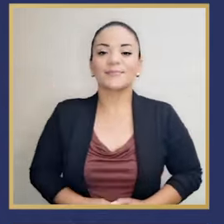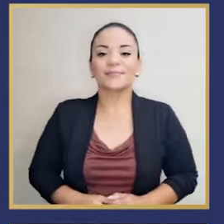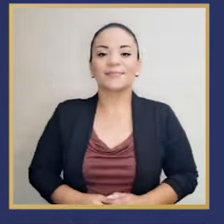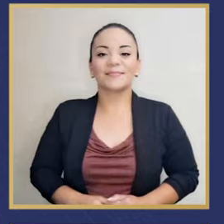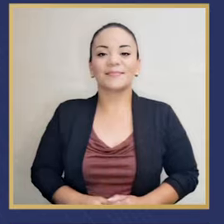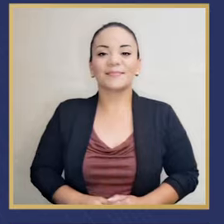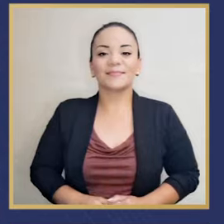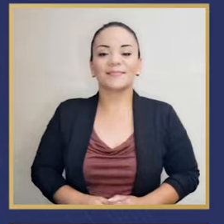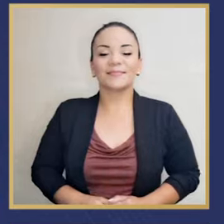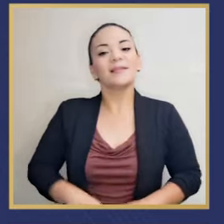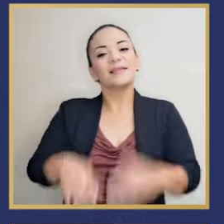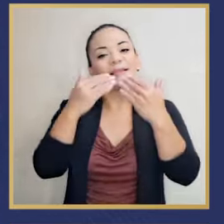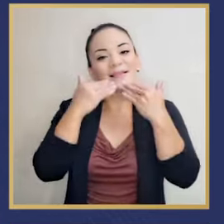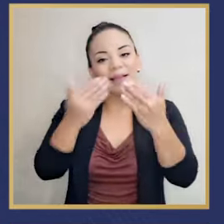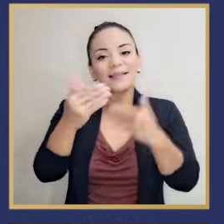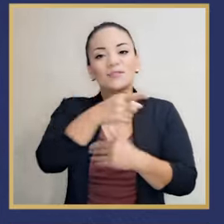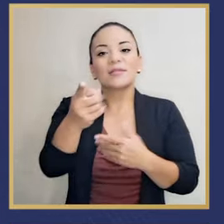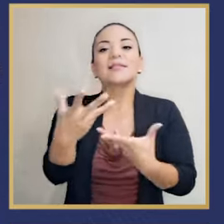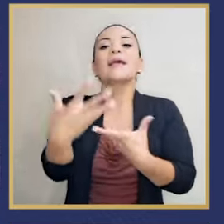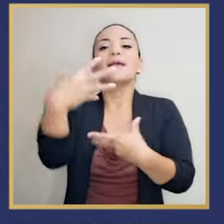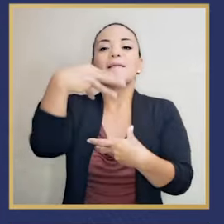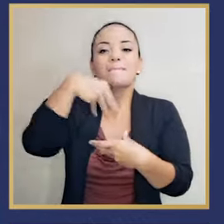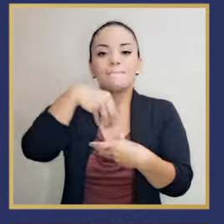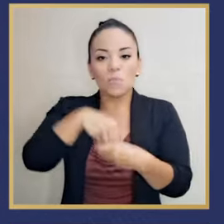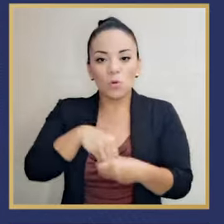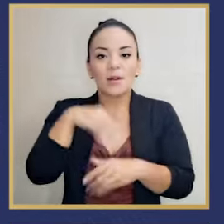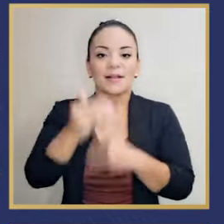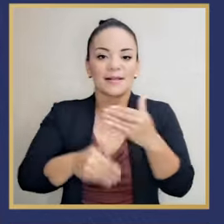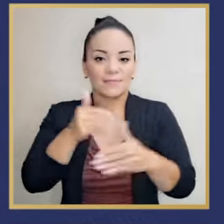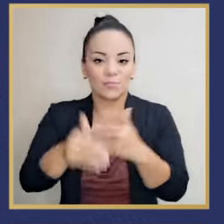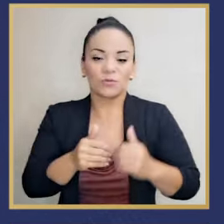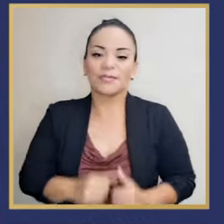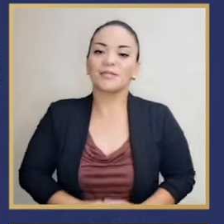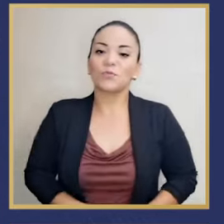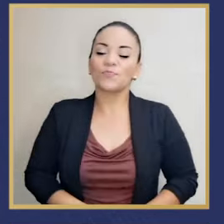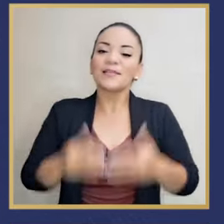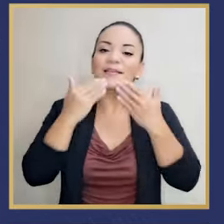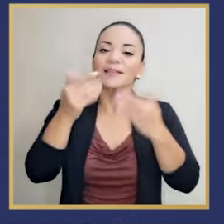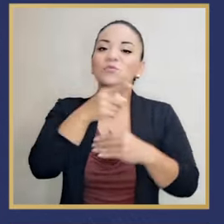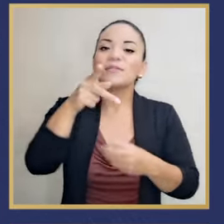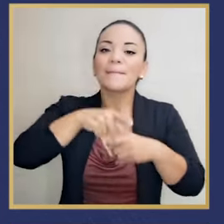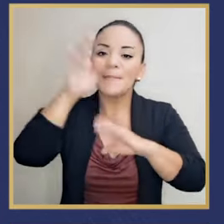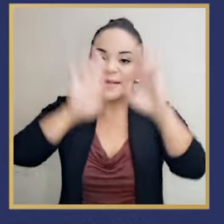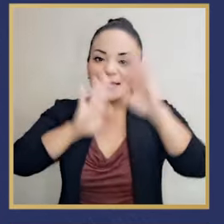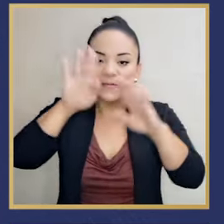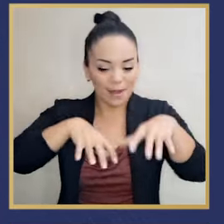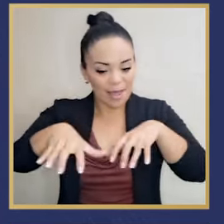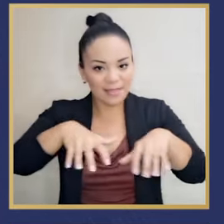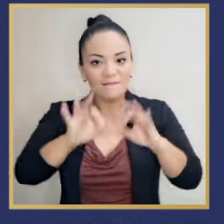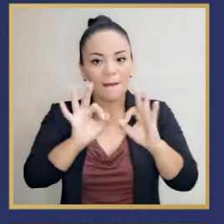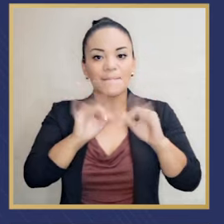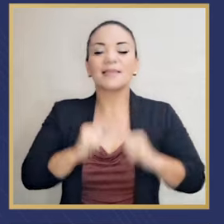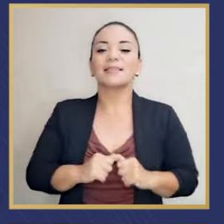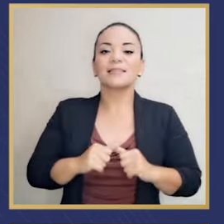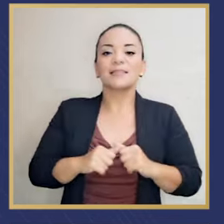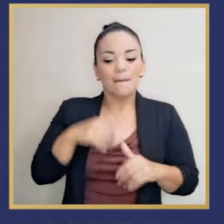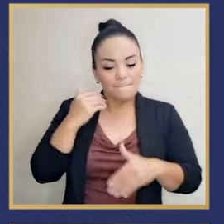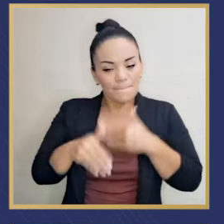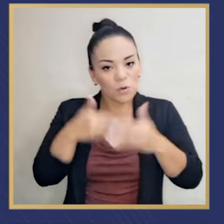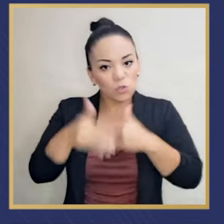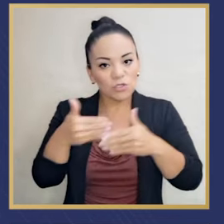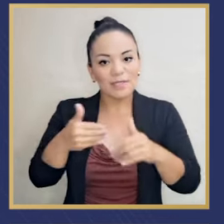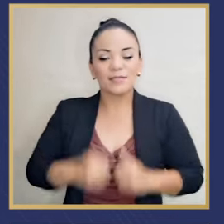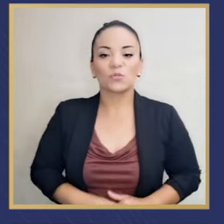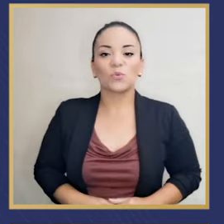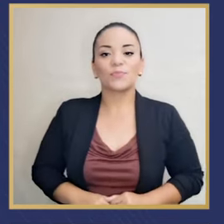Muchachos, gracias por involucrarse. Gracias por participar activamente de todo